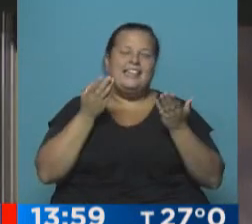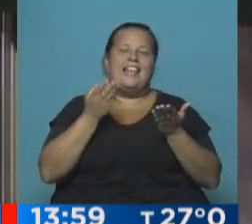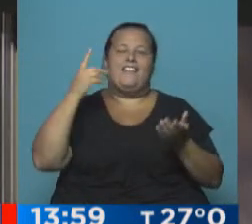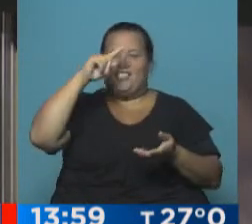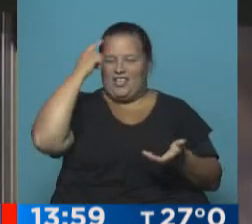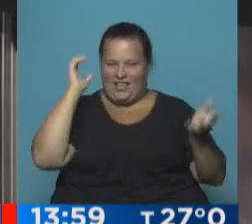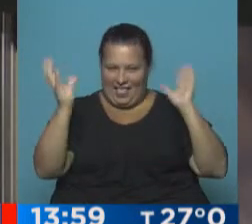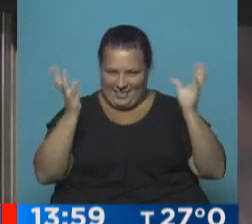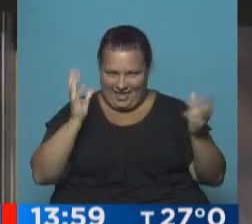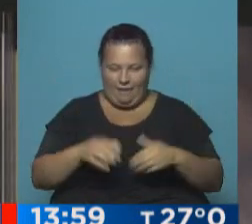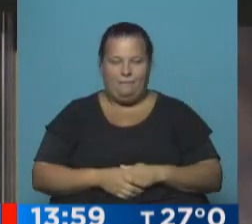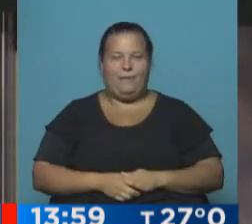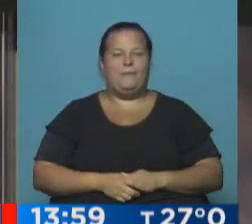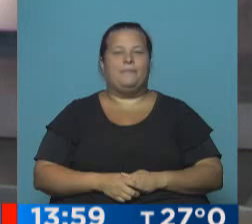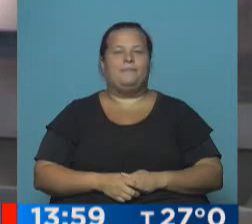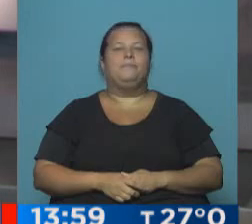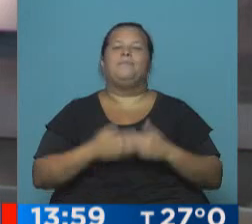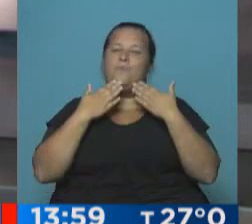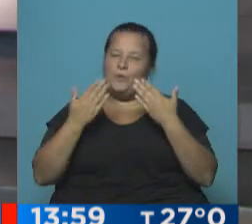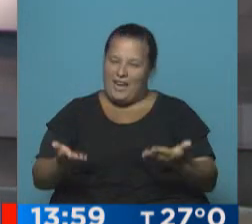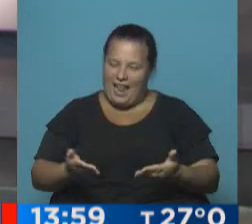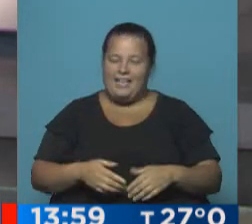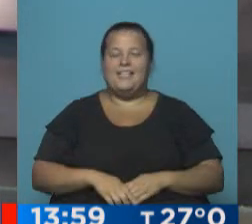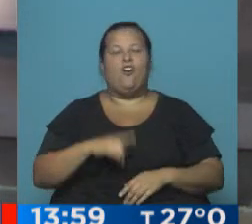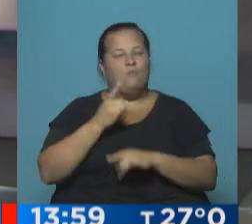Servicio Meteorológico Nacional. Muchas gracias, Nadia, como siempre.